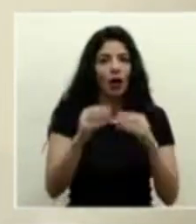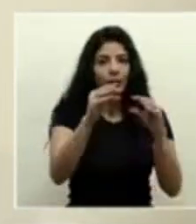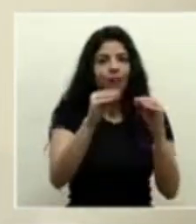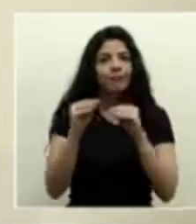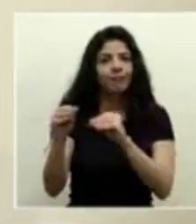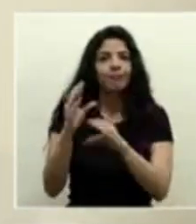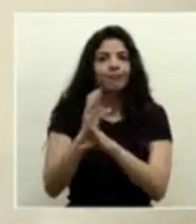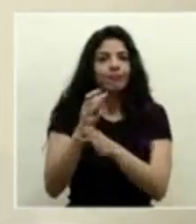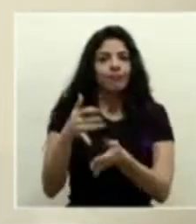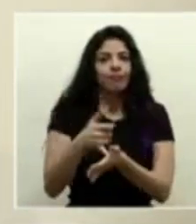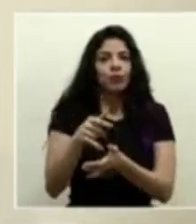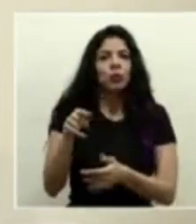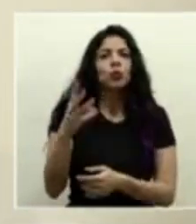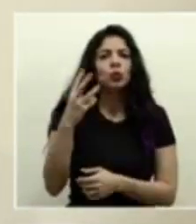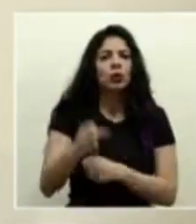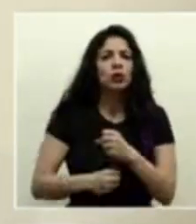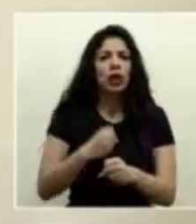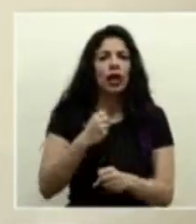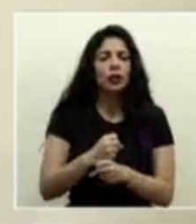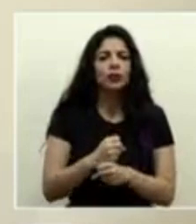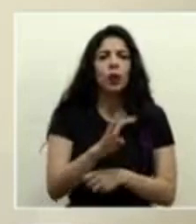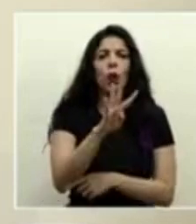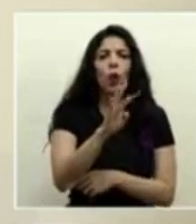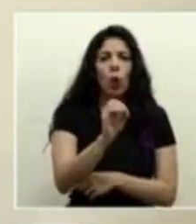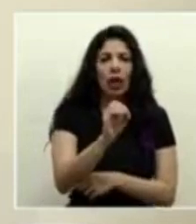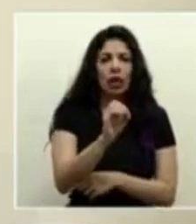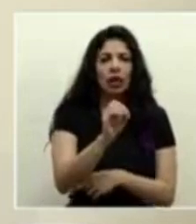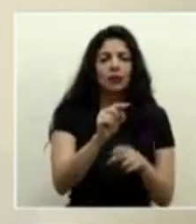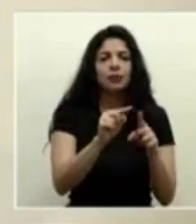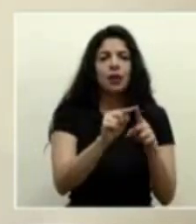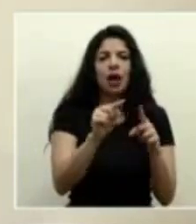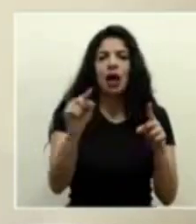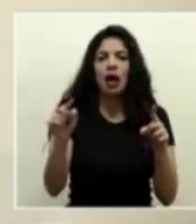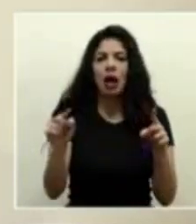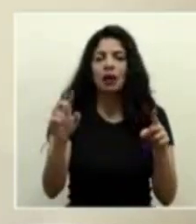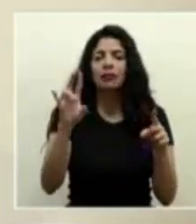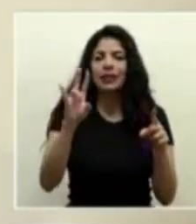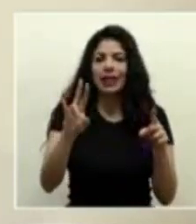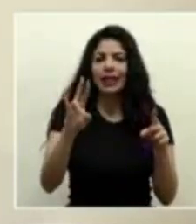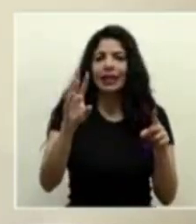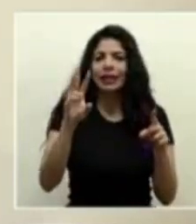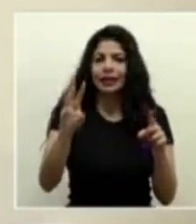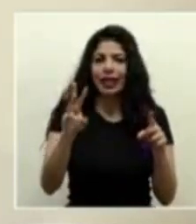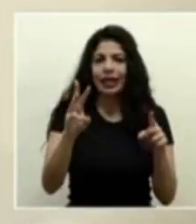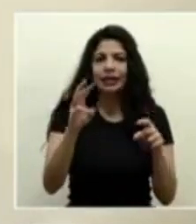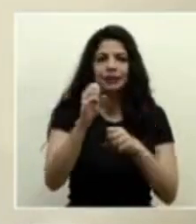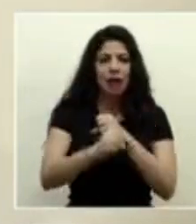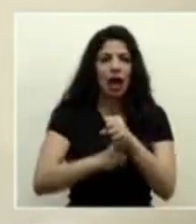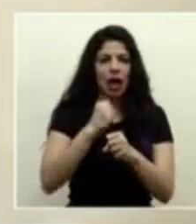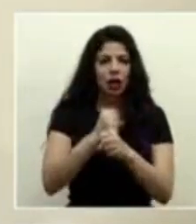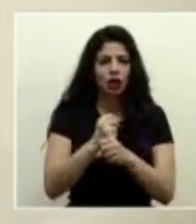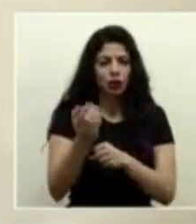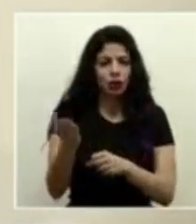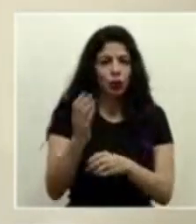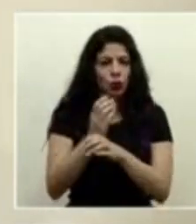en cuidados intensivos, con un rango de edad que va desde los 40 hasta los 76 años.